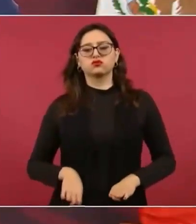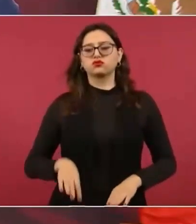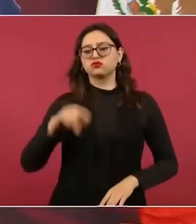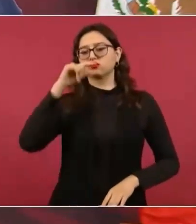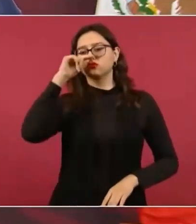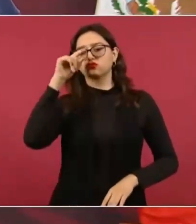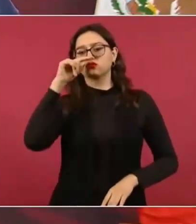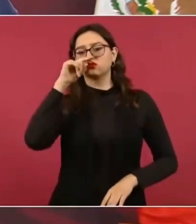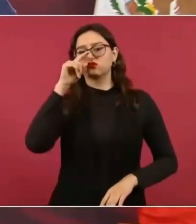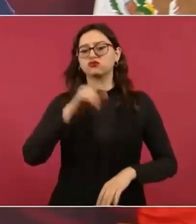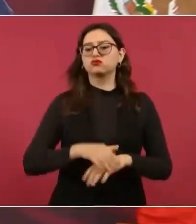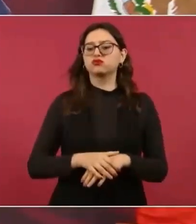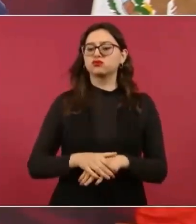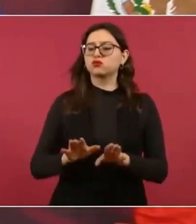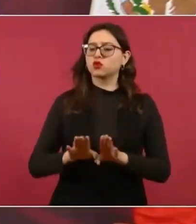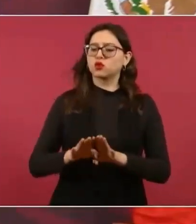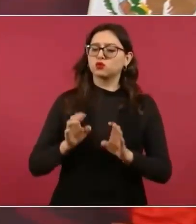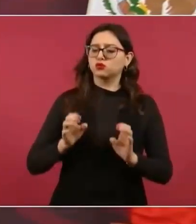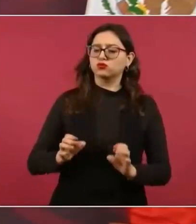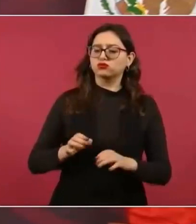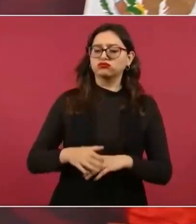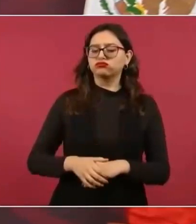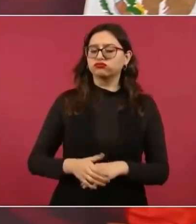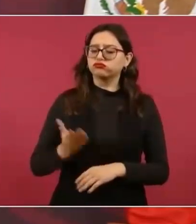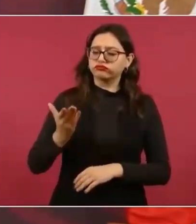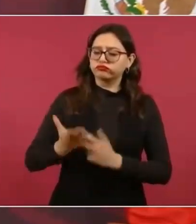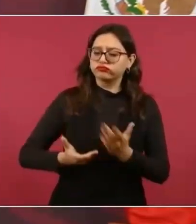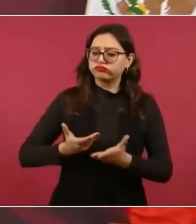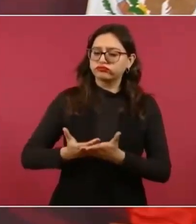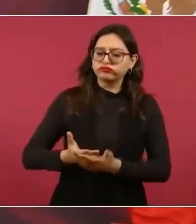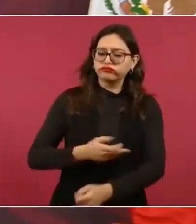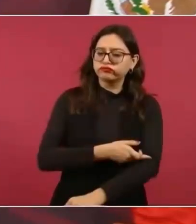¿Qué dice la familia? Entonces,